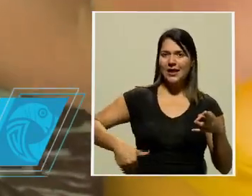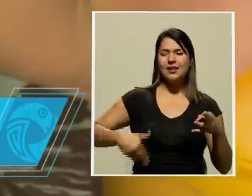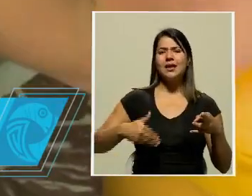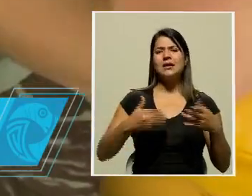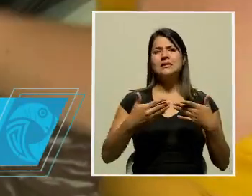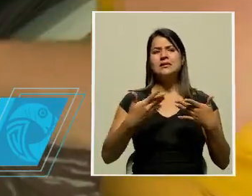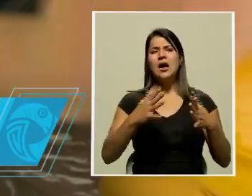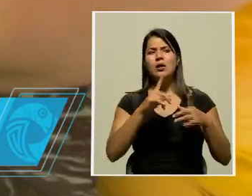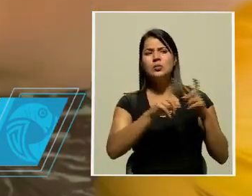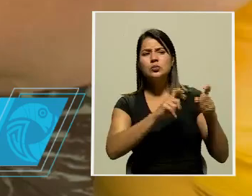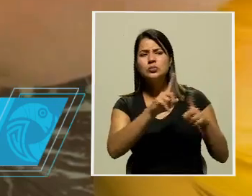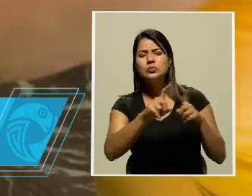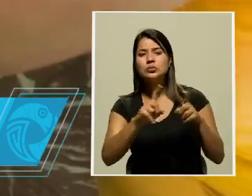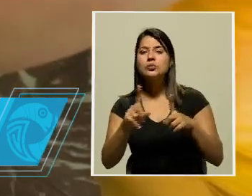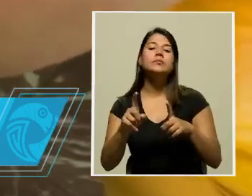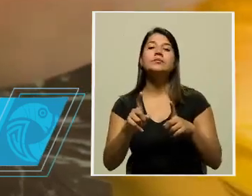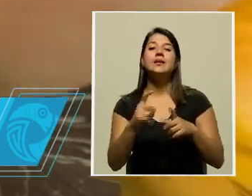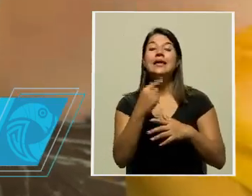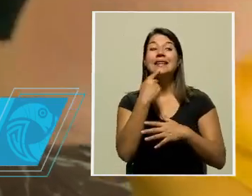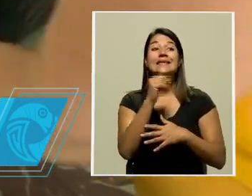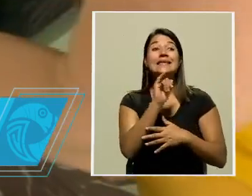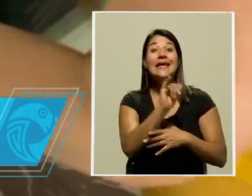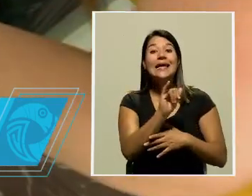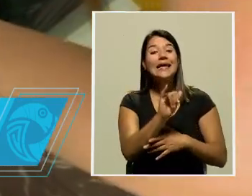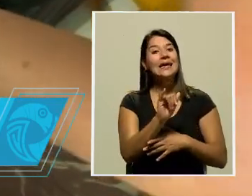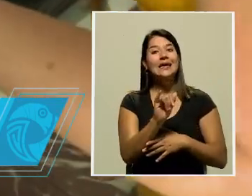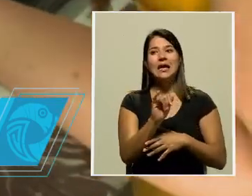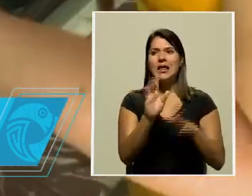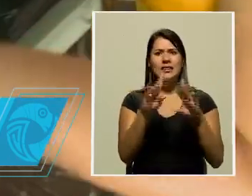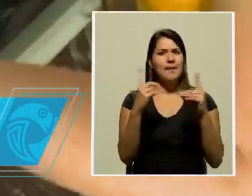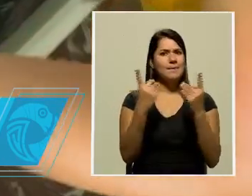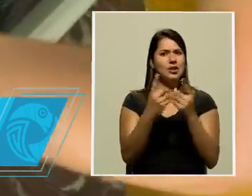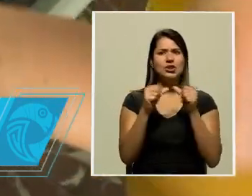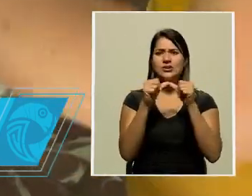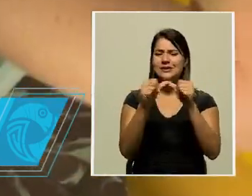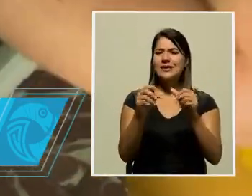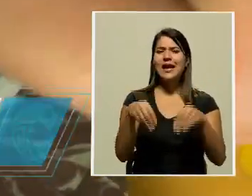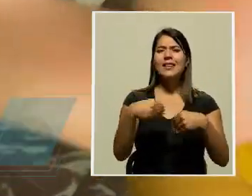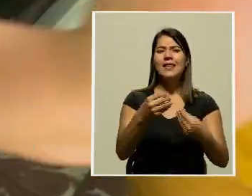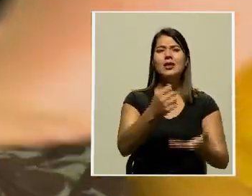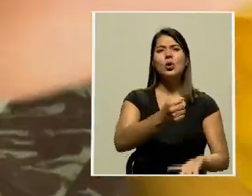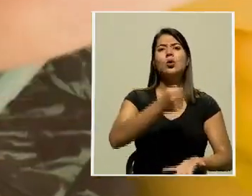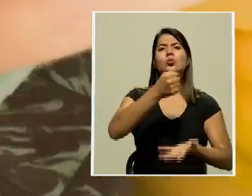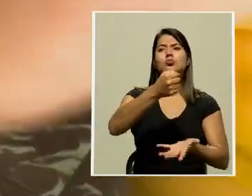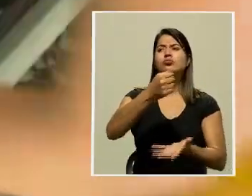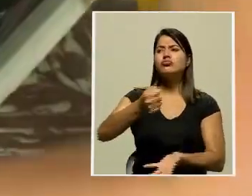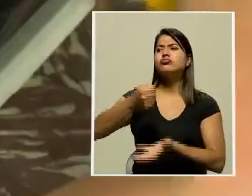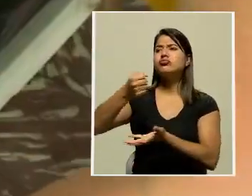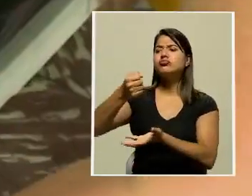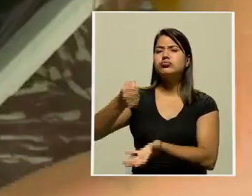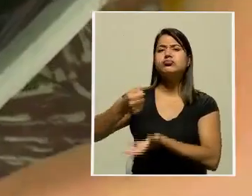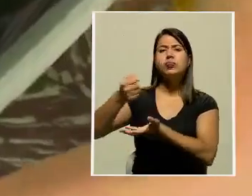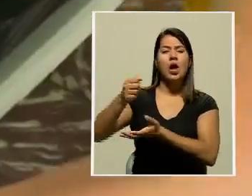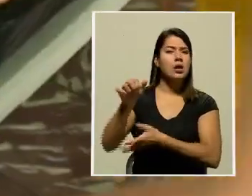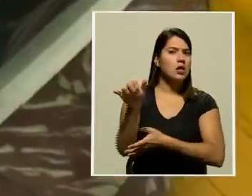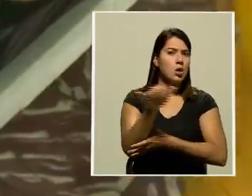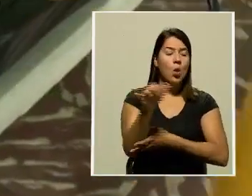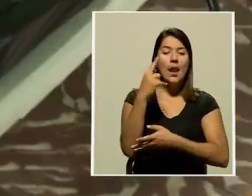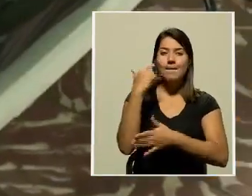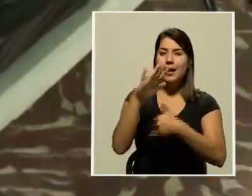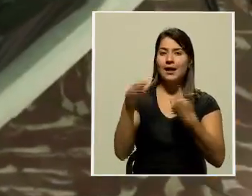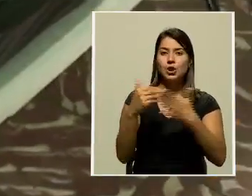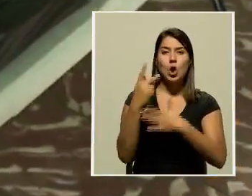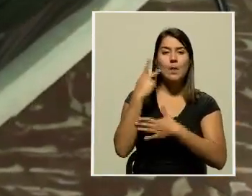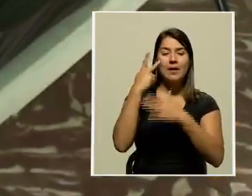consultas de diferentes directores, que esa unidad seguirá con la entrega de paquetes de alimentos, tal y como se había desarrollado